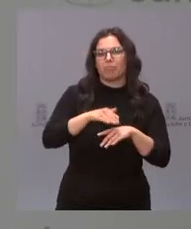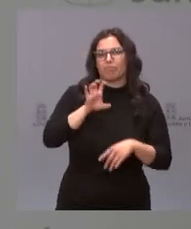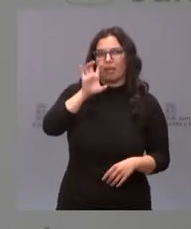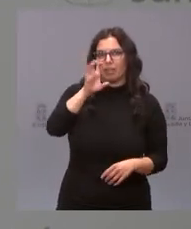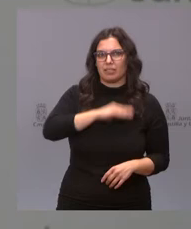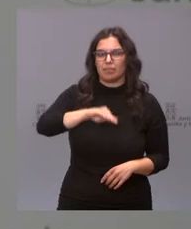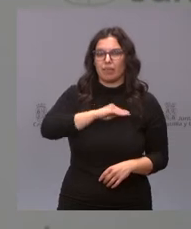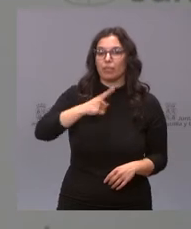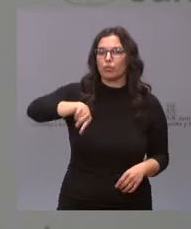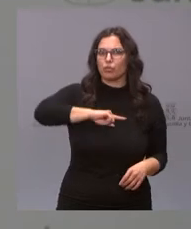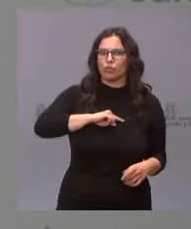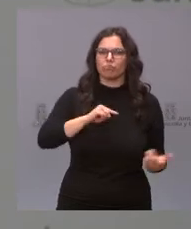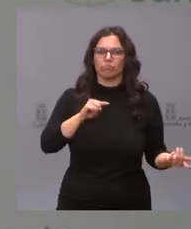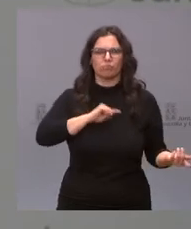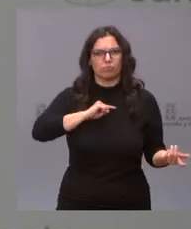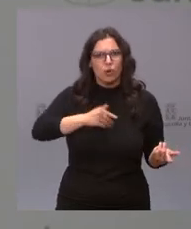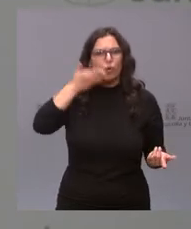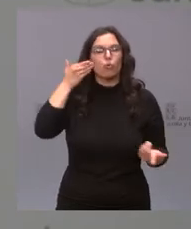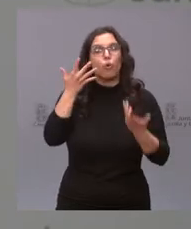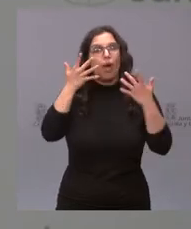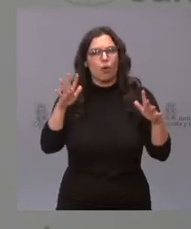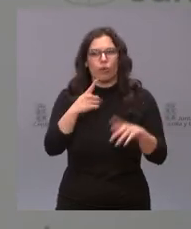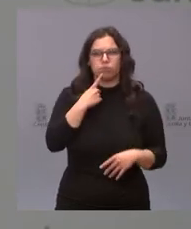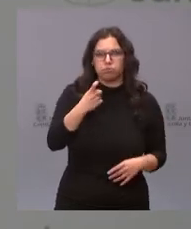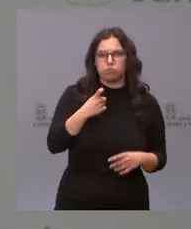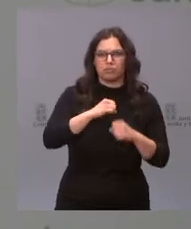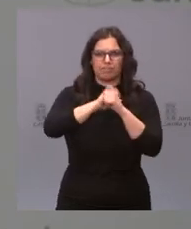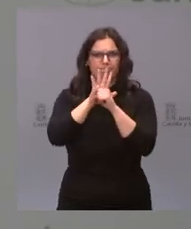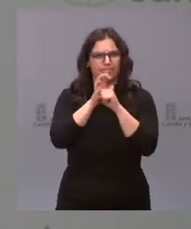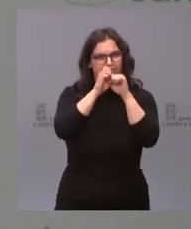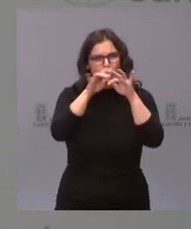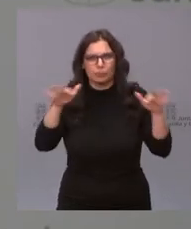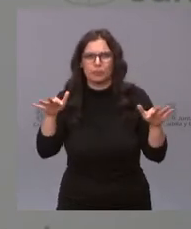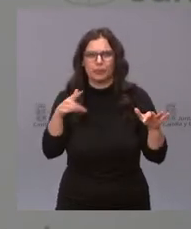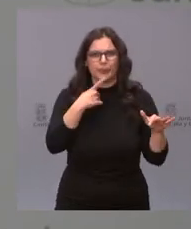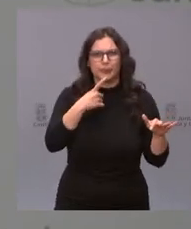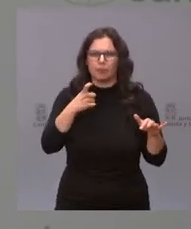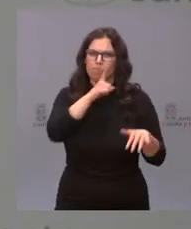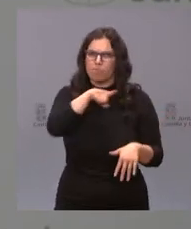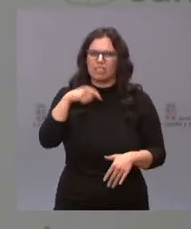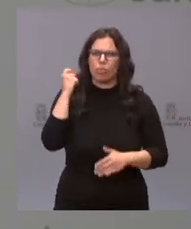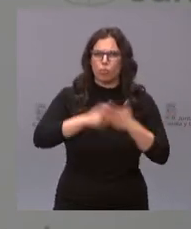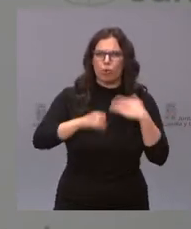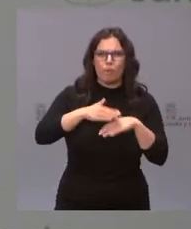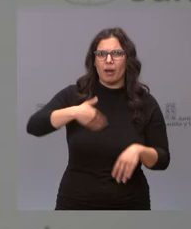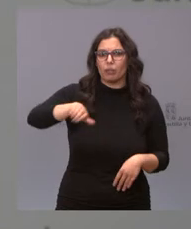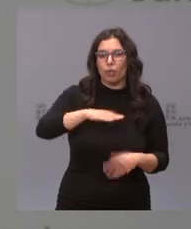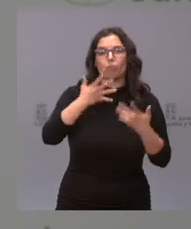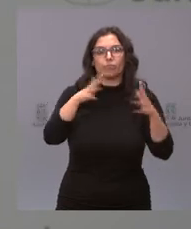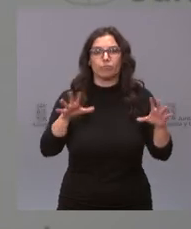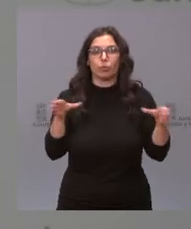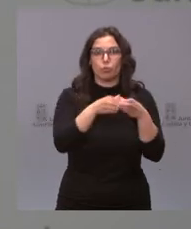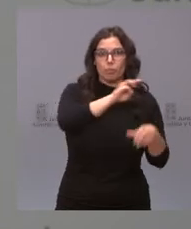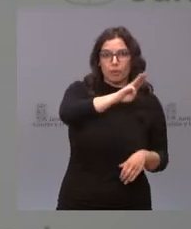que, a pesar de todas las dificultades de la pandemia, que han sido meses para todos los ciudadanos muy duros, el Partido Popular y